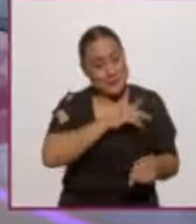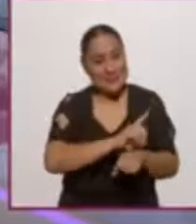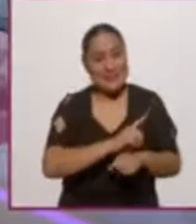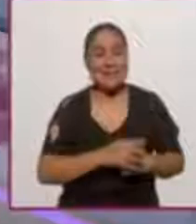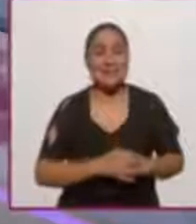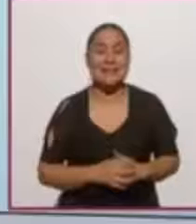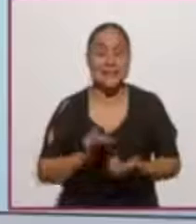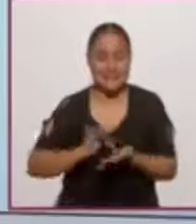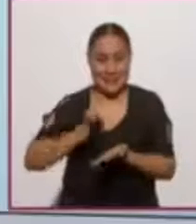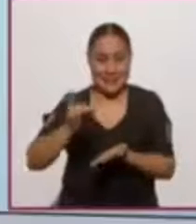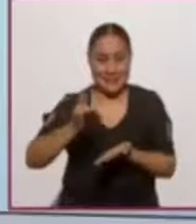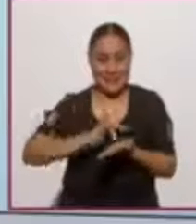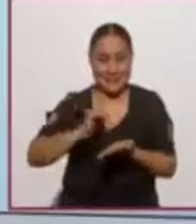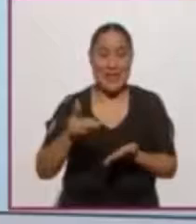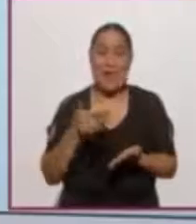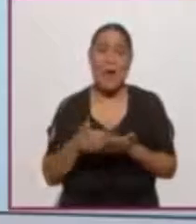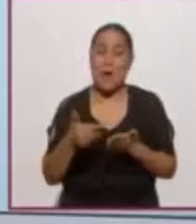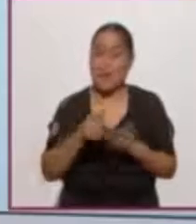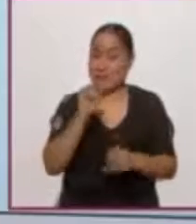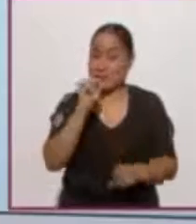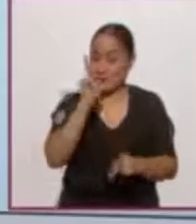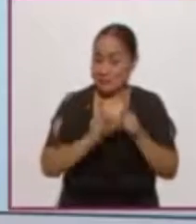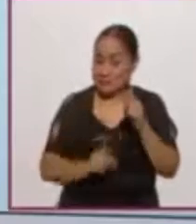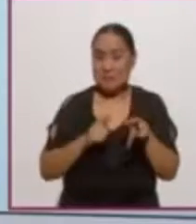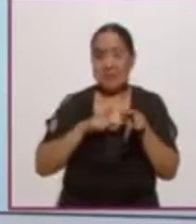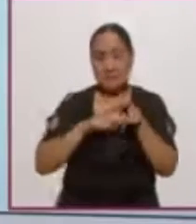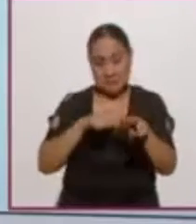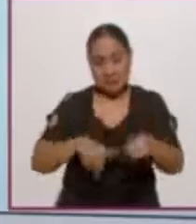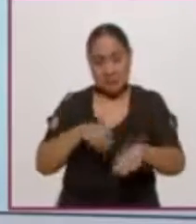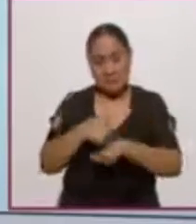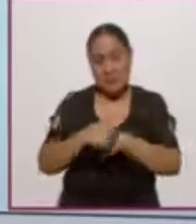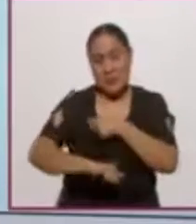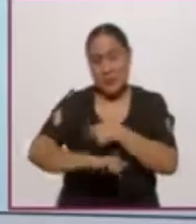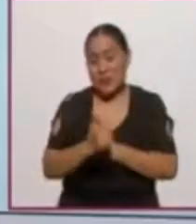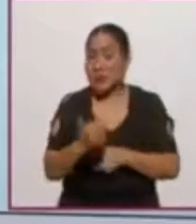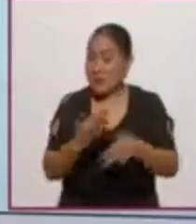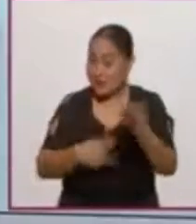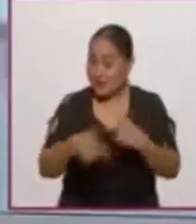jueves. Gracias, Paco. Aún y nos vamos a la pausa. Tenemos más aquí en el once. Regresamos.